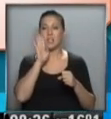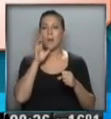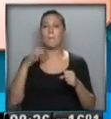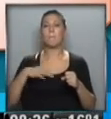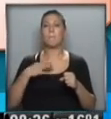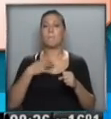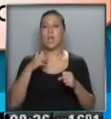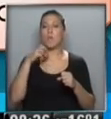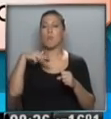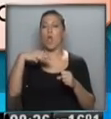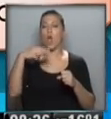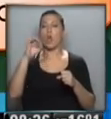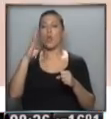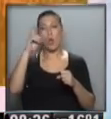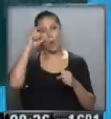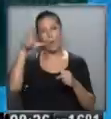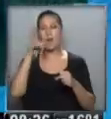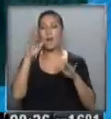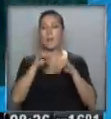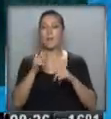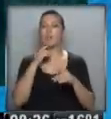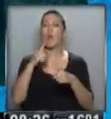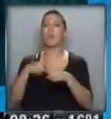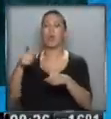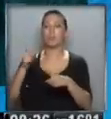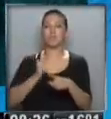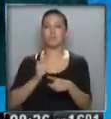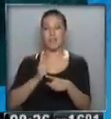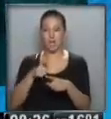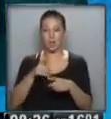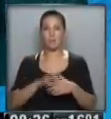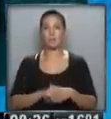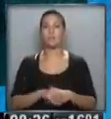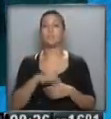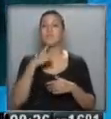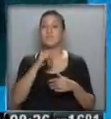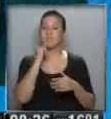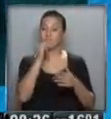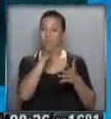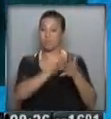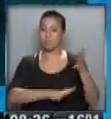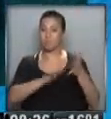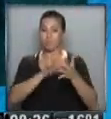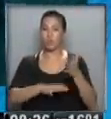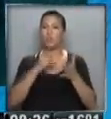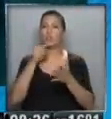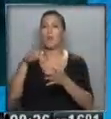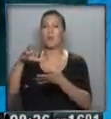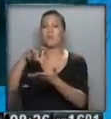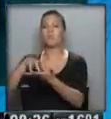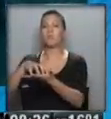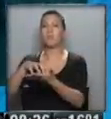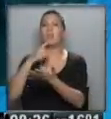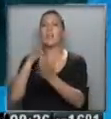de la Paz como coordinador de las dictaduras del cono sur. Estos documentos aportan detalles sobre la masacre de Capilla del